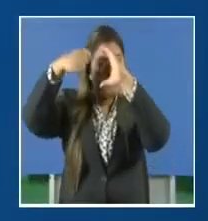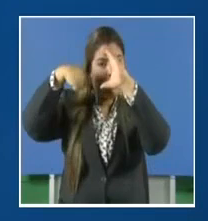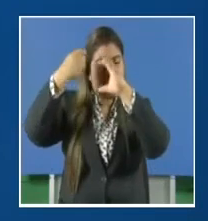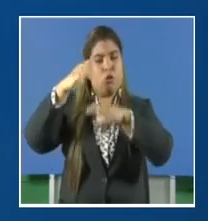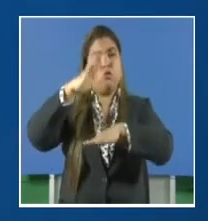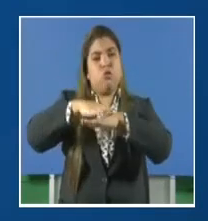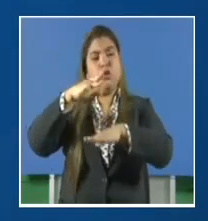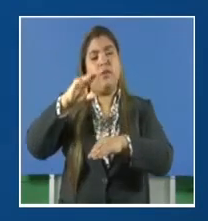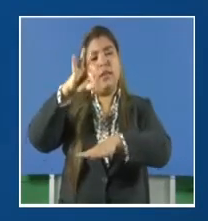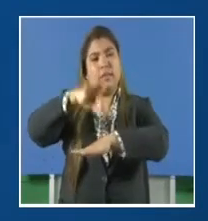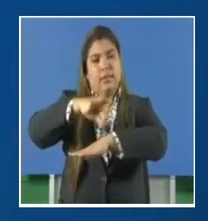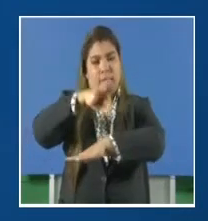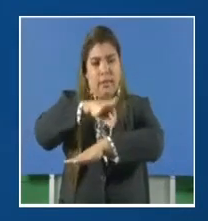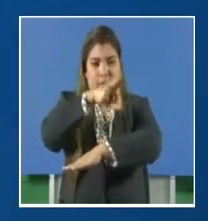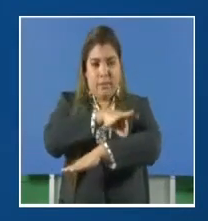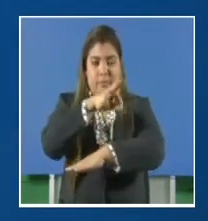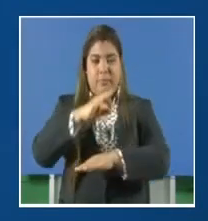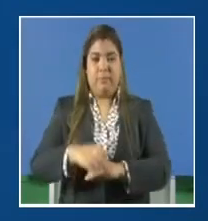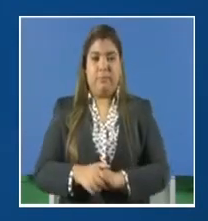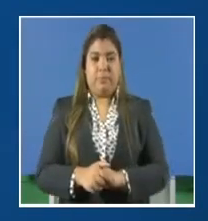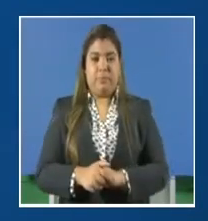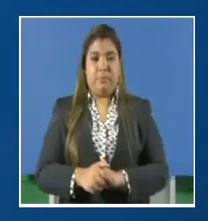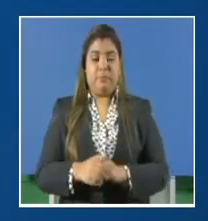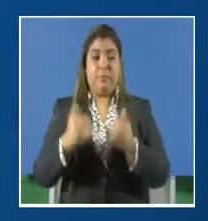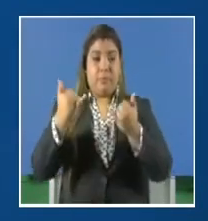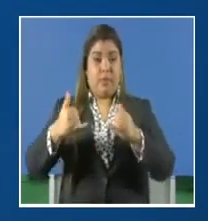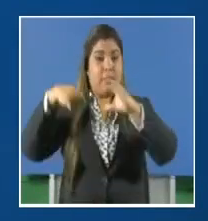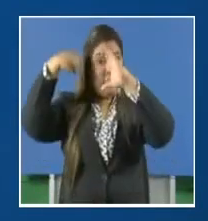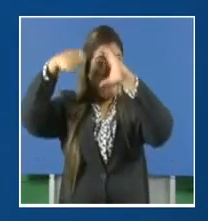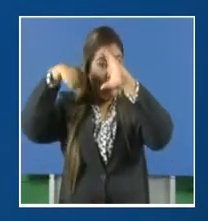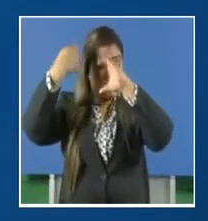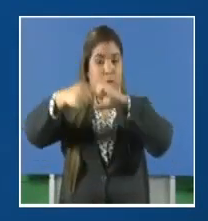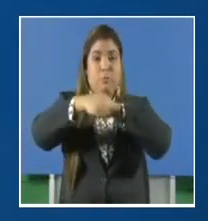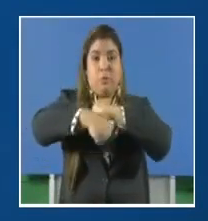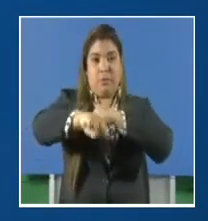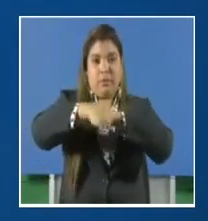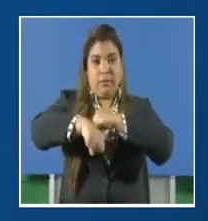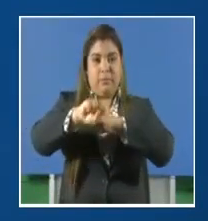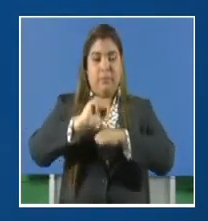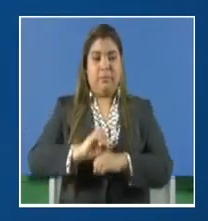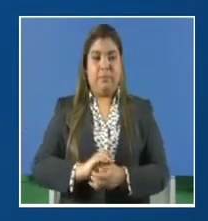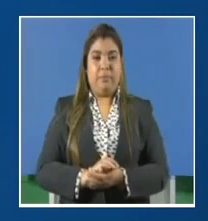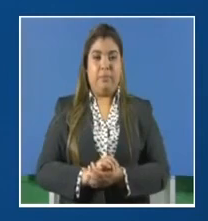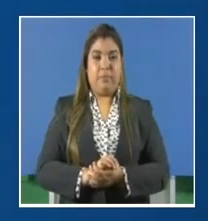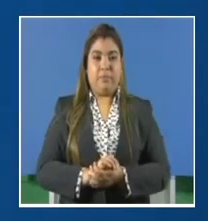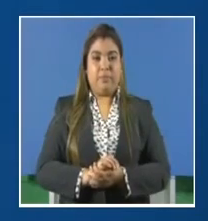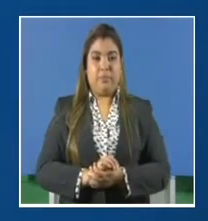Panamá libra a la par del COVID-19. Vamos con la campaña, señor director.